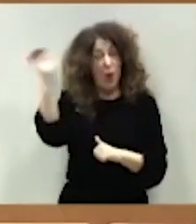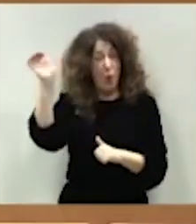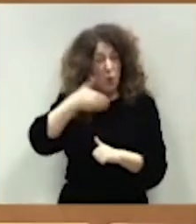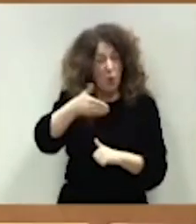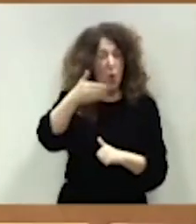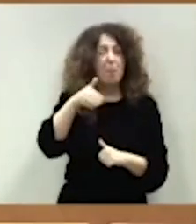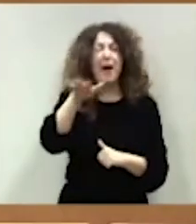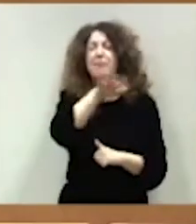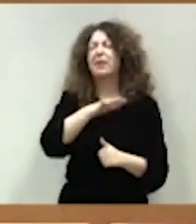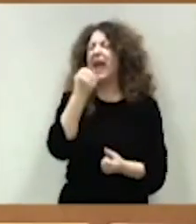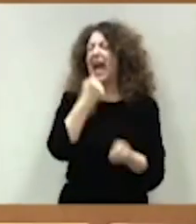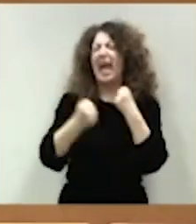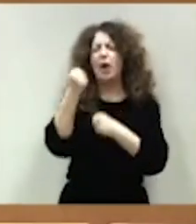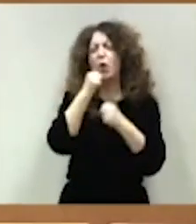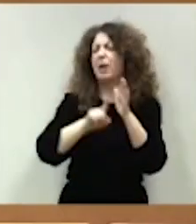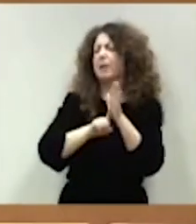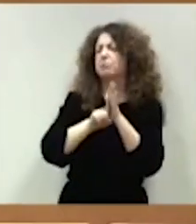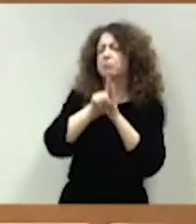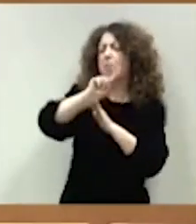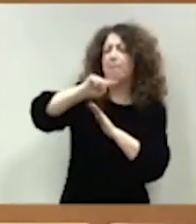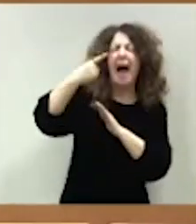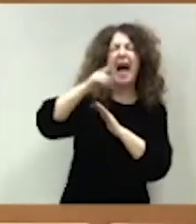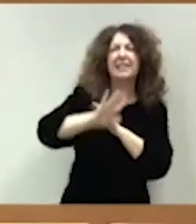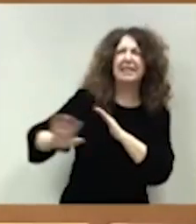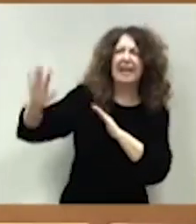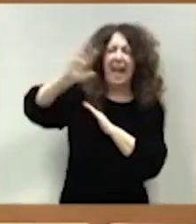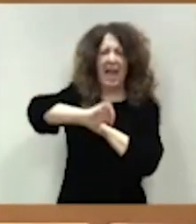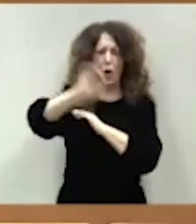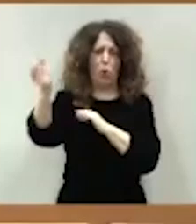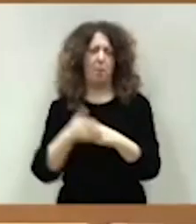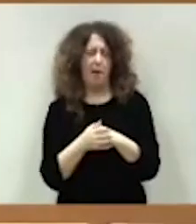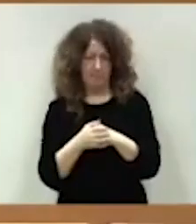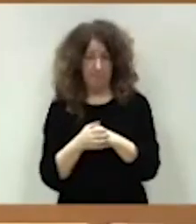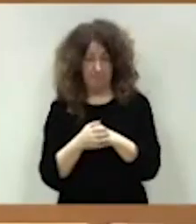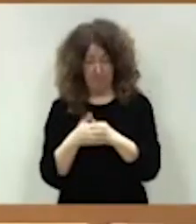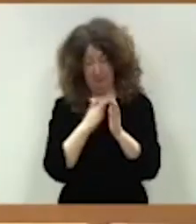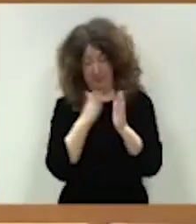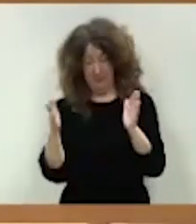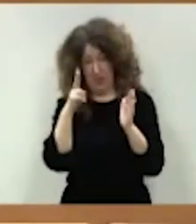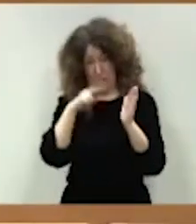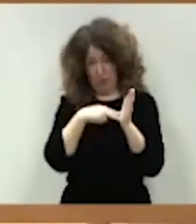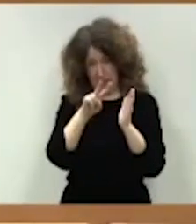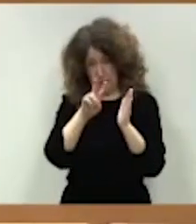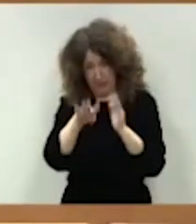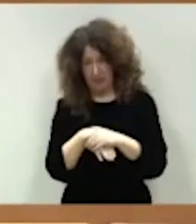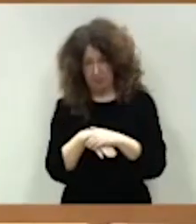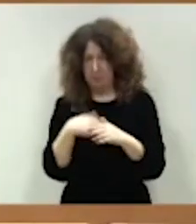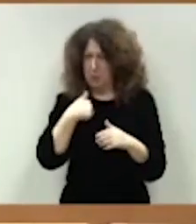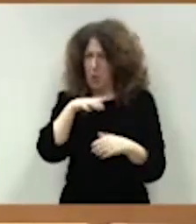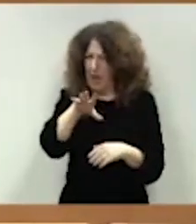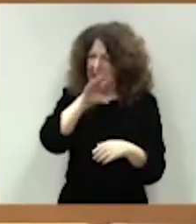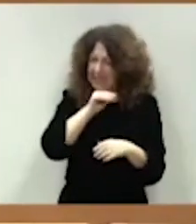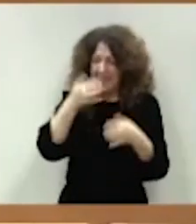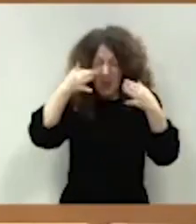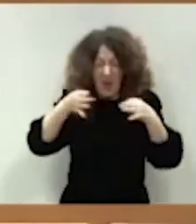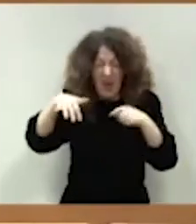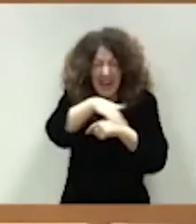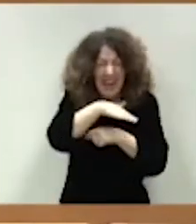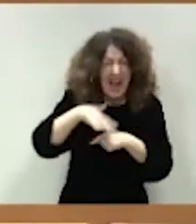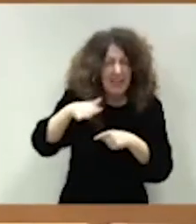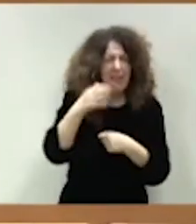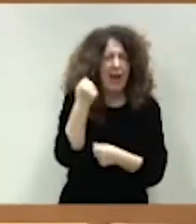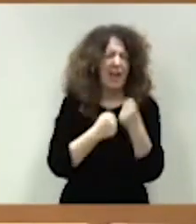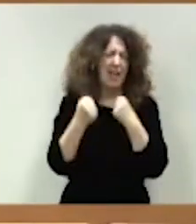más crezca también en 2024. Y yo comprendo que la realidad económica del país fastidia enormemente